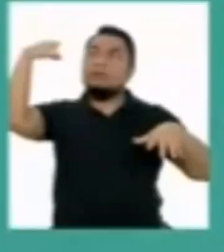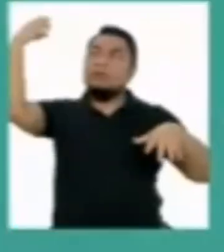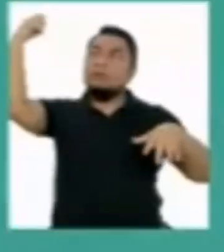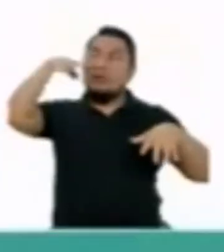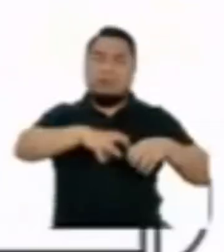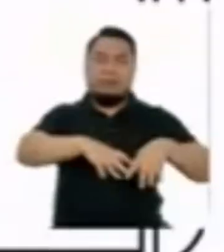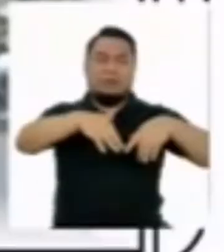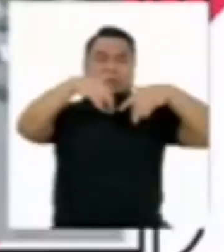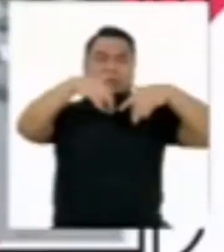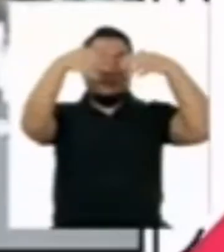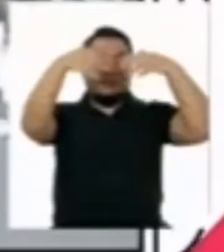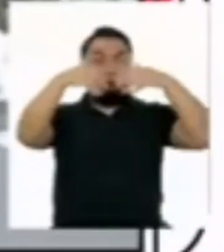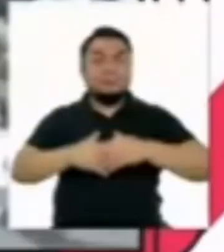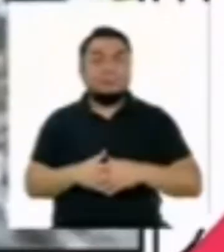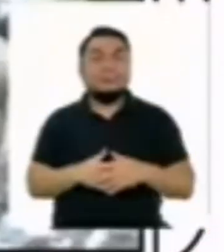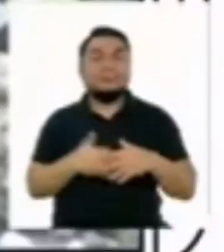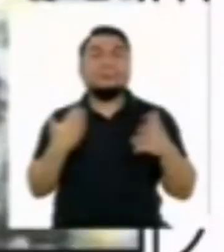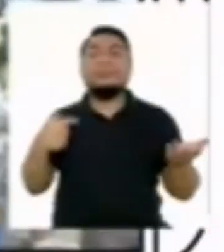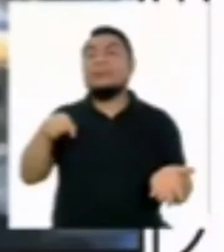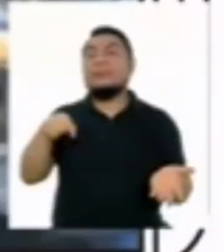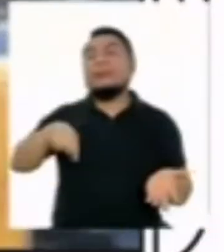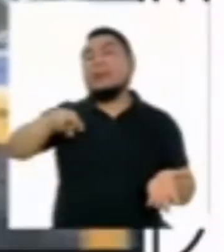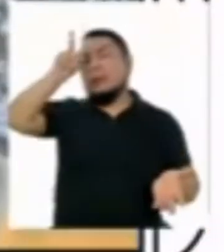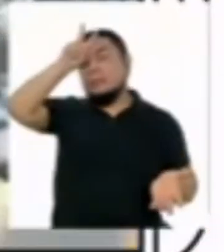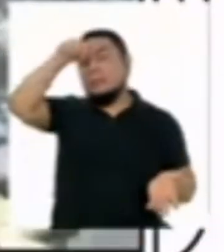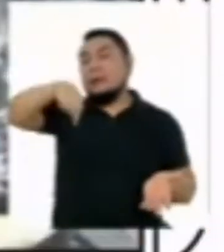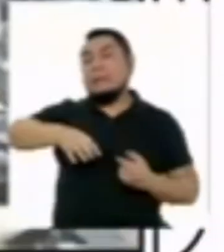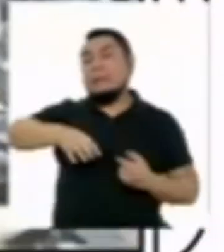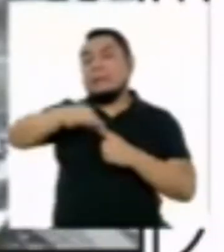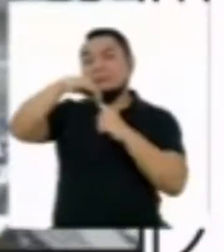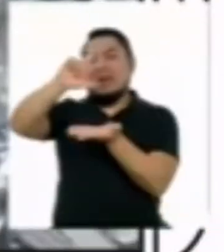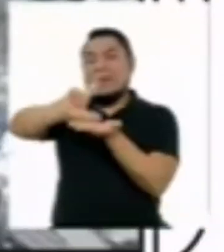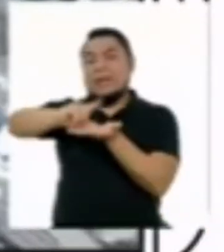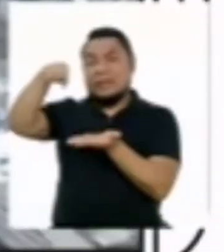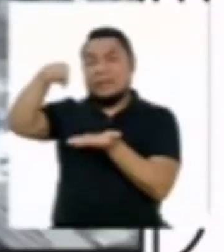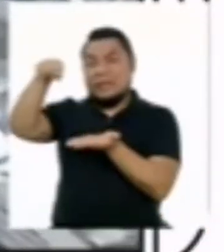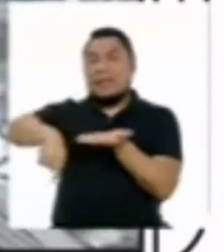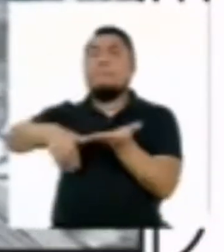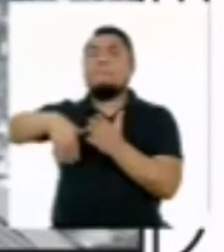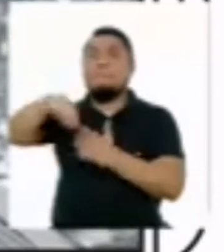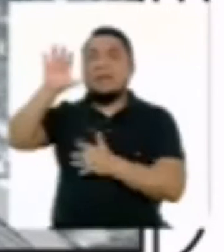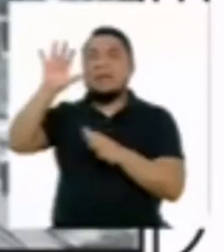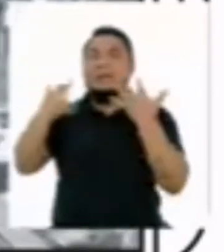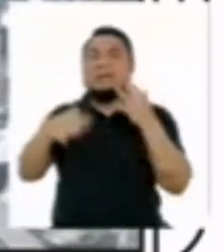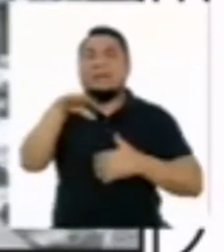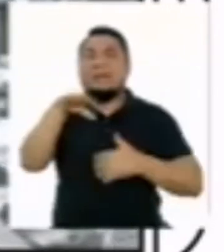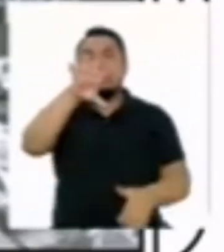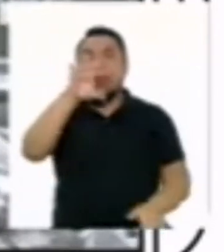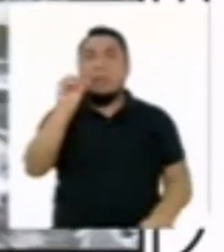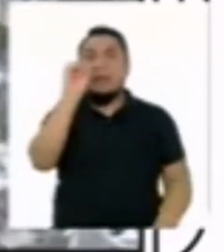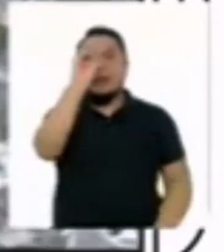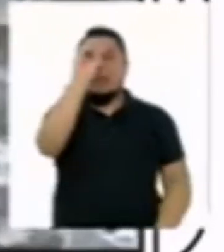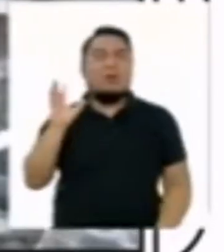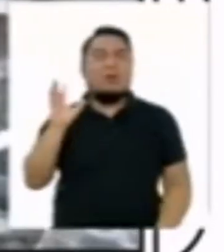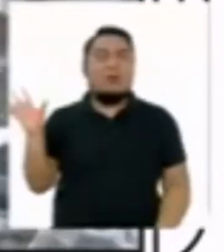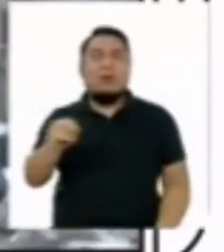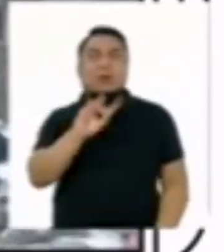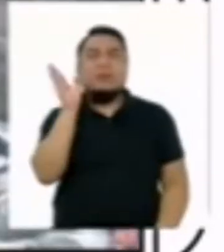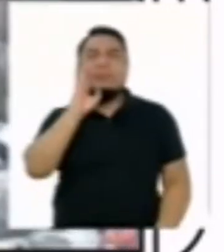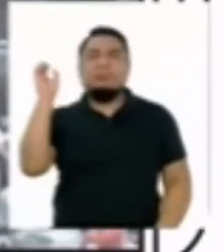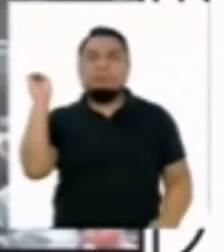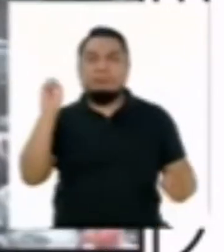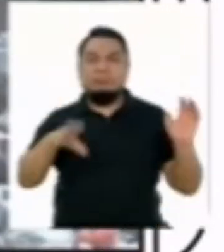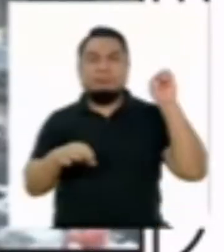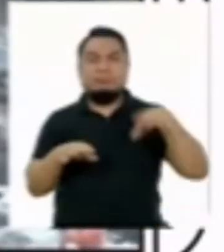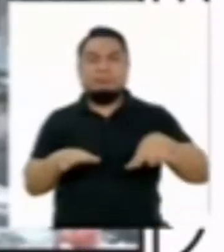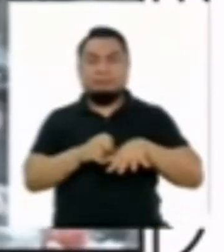basura. En el Perú, especialmente en Lima, que es la ciudad que emite cerca del 50% de todos los residuos